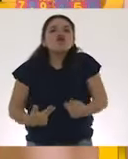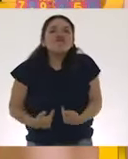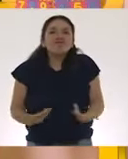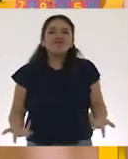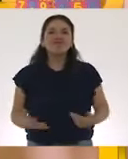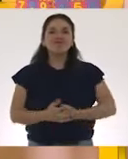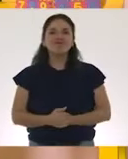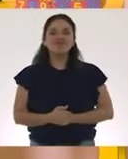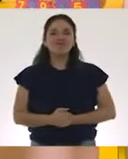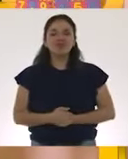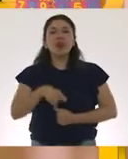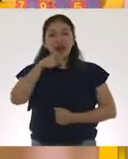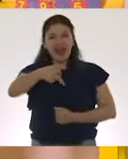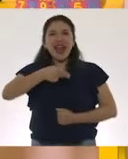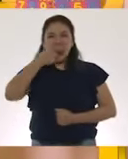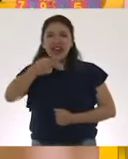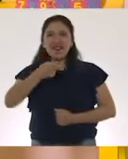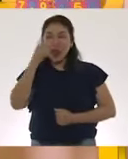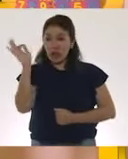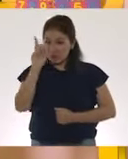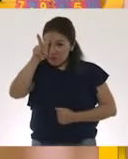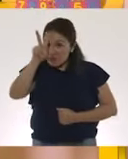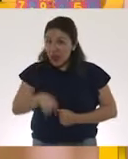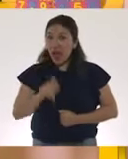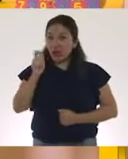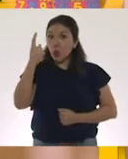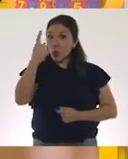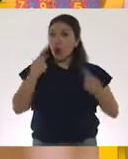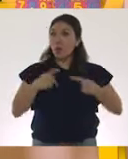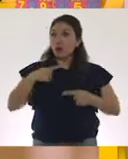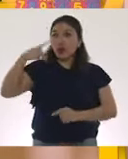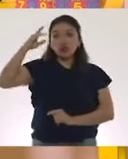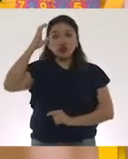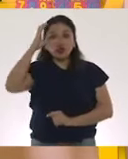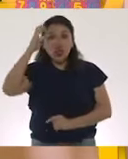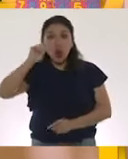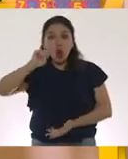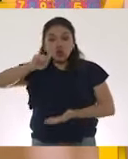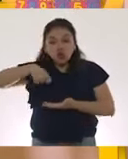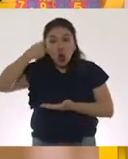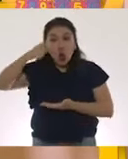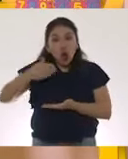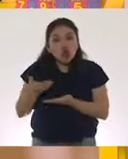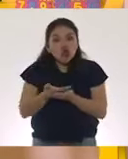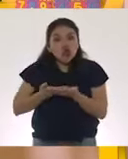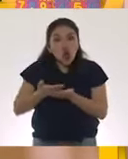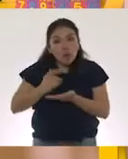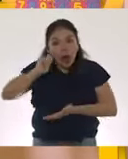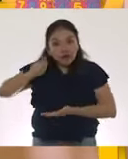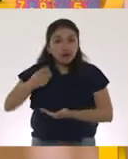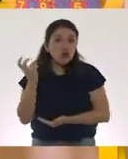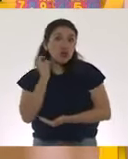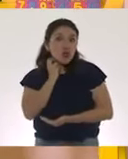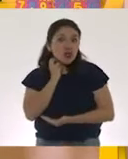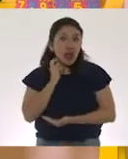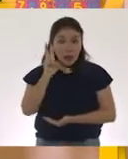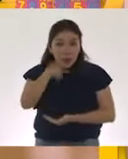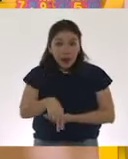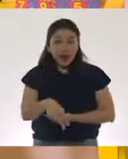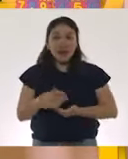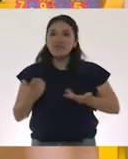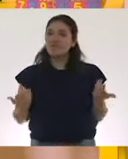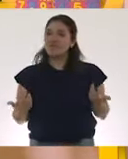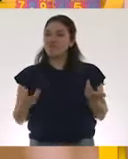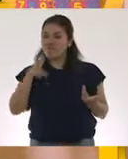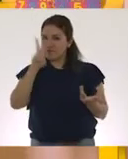Y con respecto, así es cierto que un chino se comió su sopa muy cruda. Bueno, como